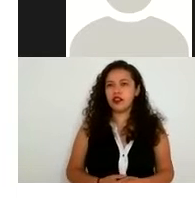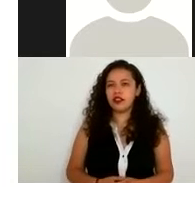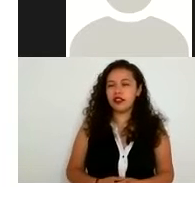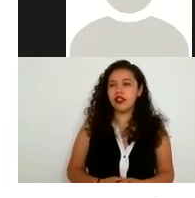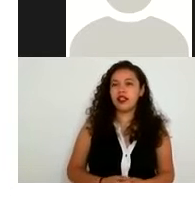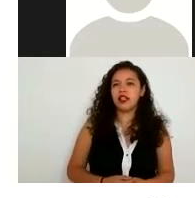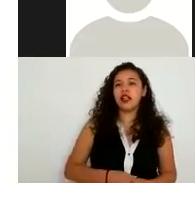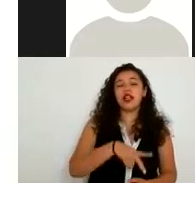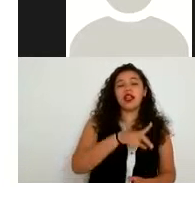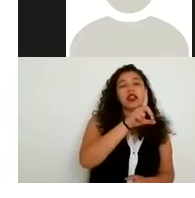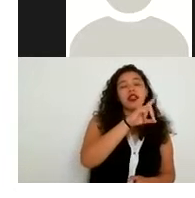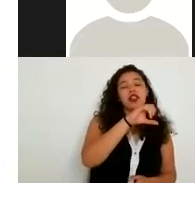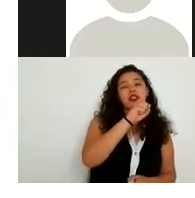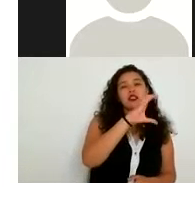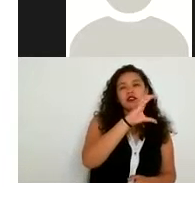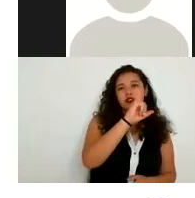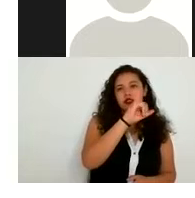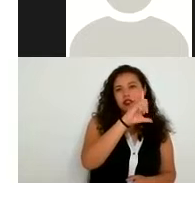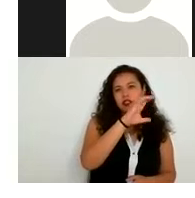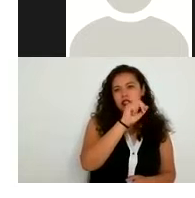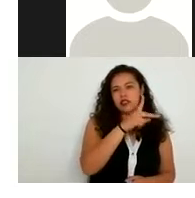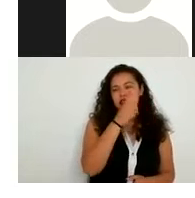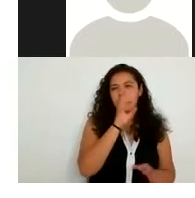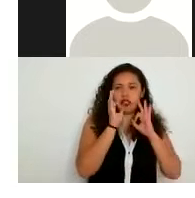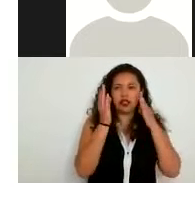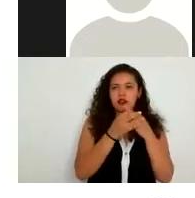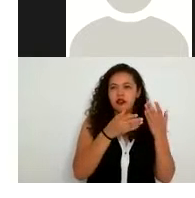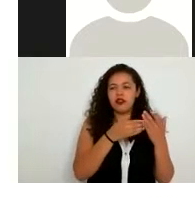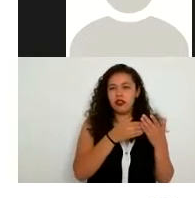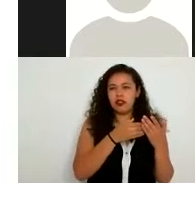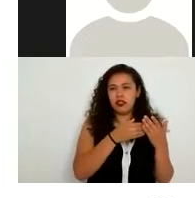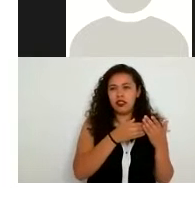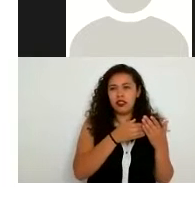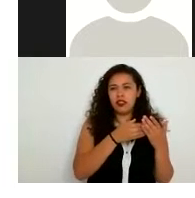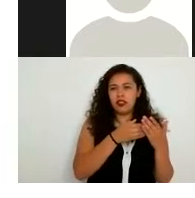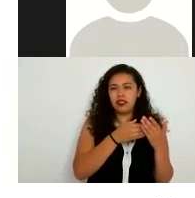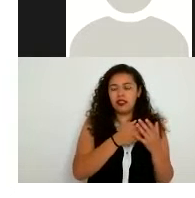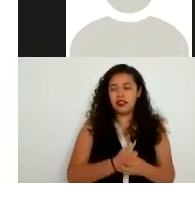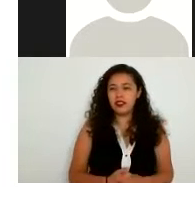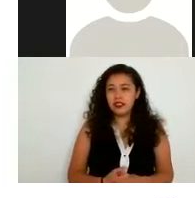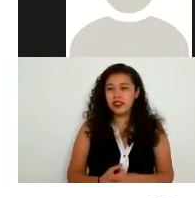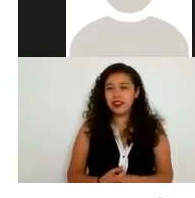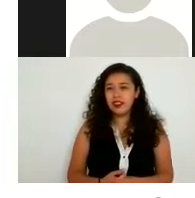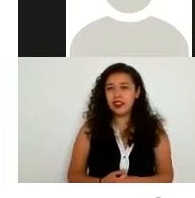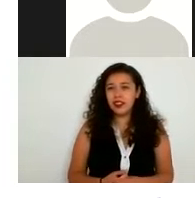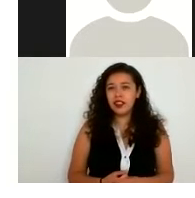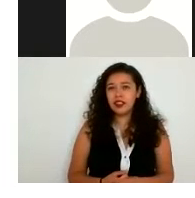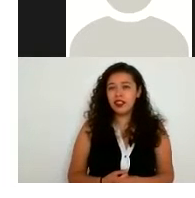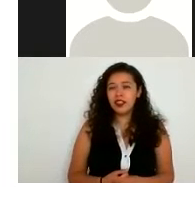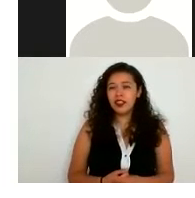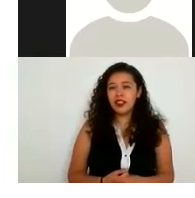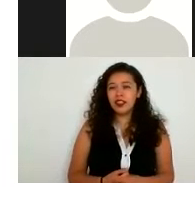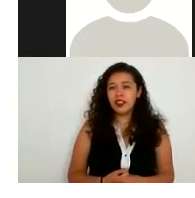es el procedimiento mediante el cual los datos personales no pueden asociarse a titular ni permitir por su estructura contenido o grado de